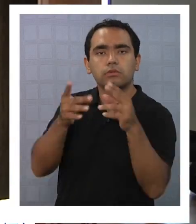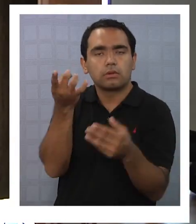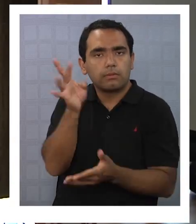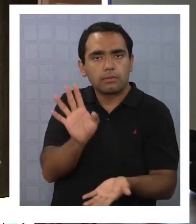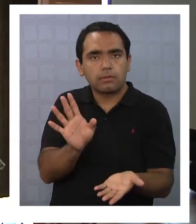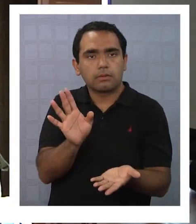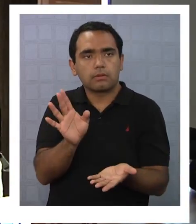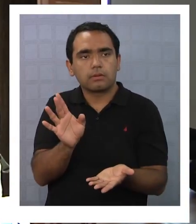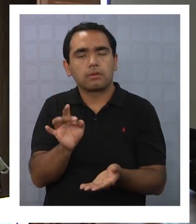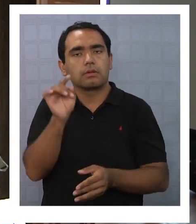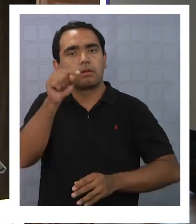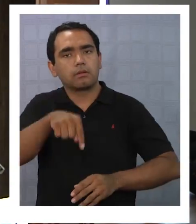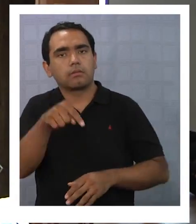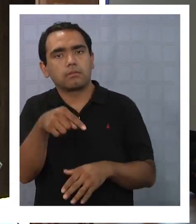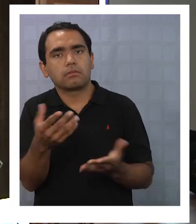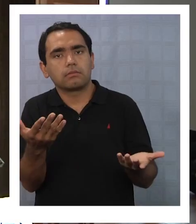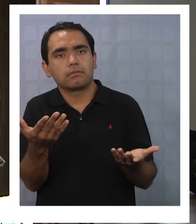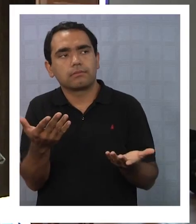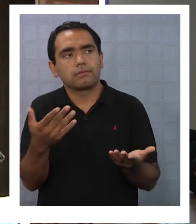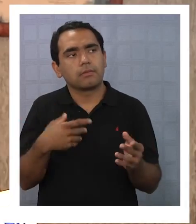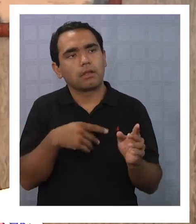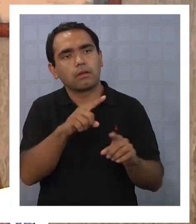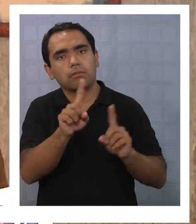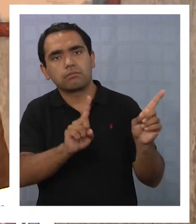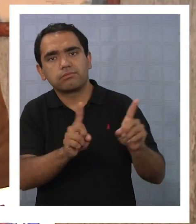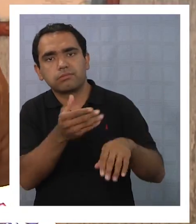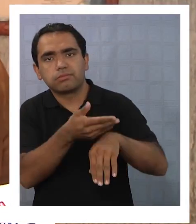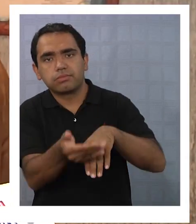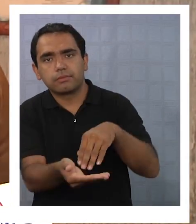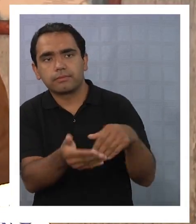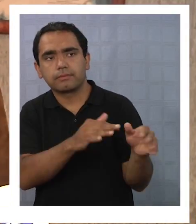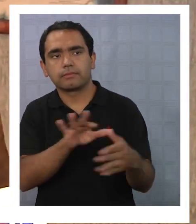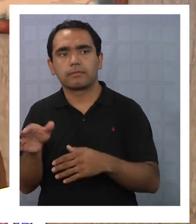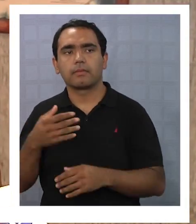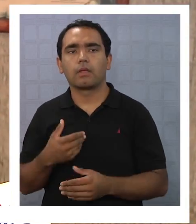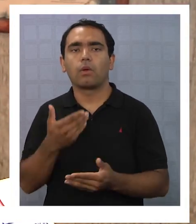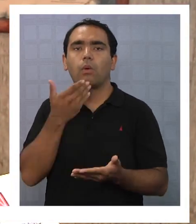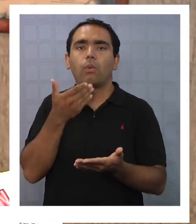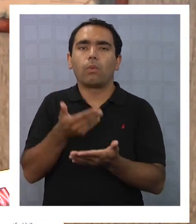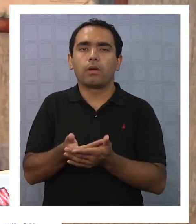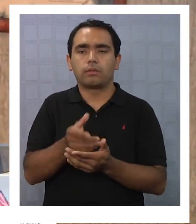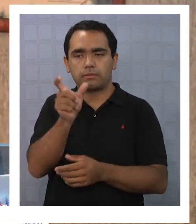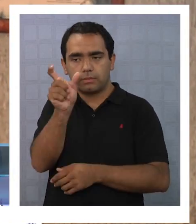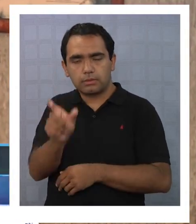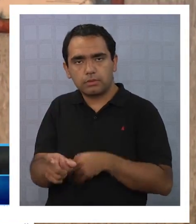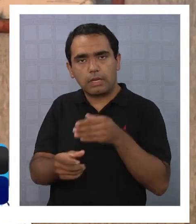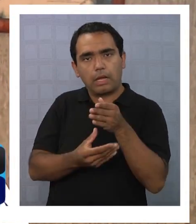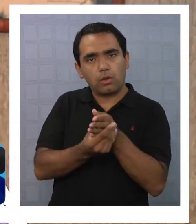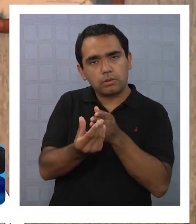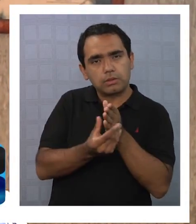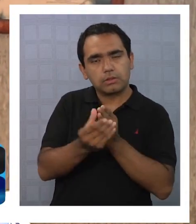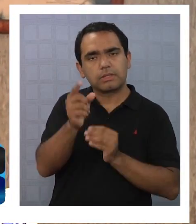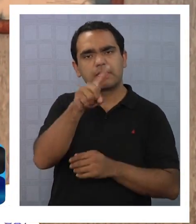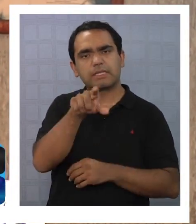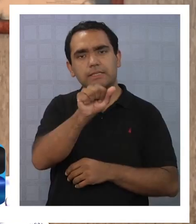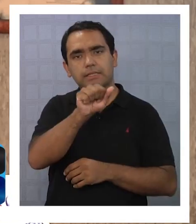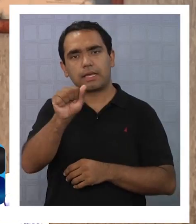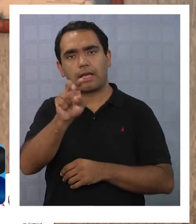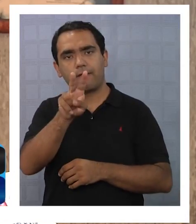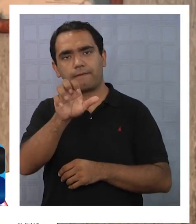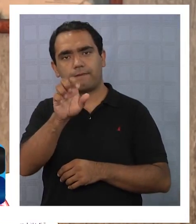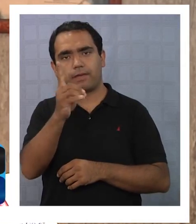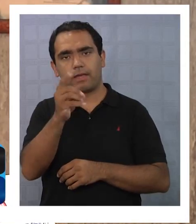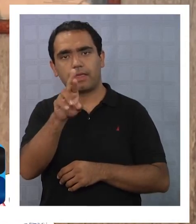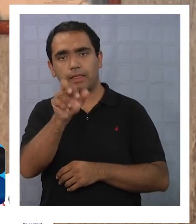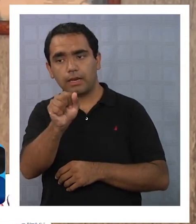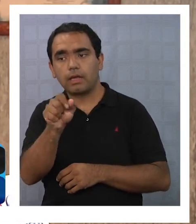una desidia de parte del Ejecutivo Yo creo que cuando el consejero Saavedra a veces se pronuncia con algunos